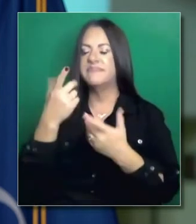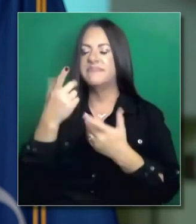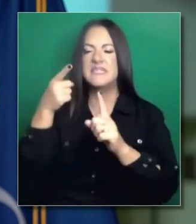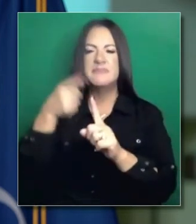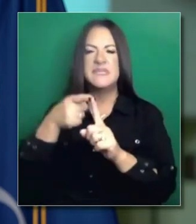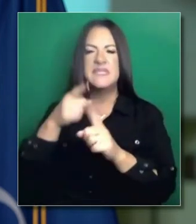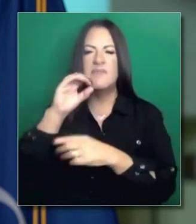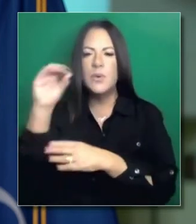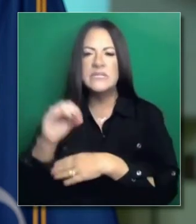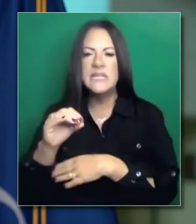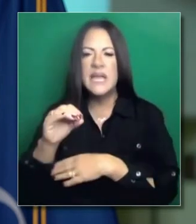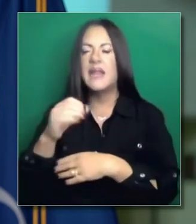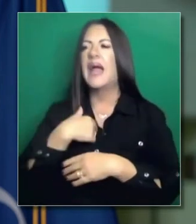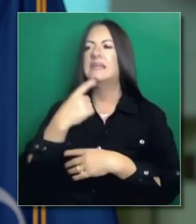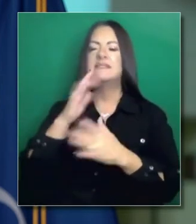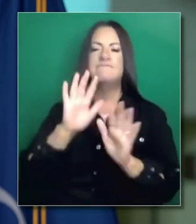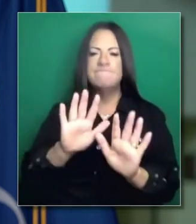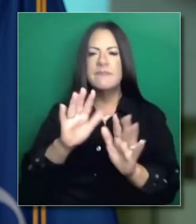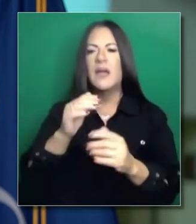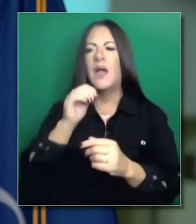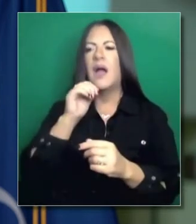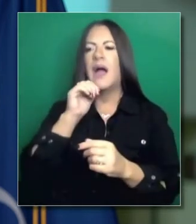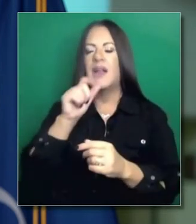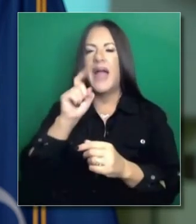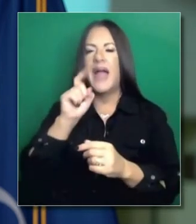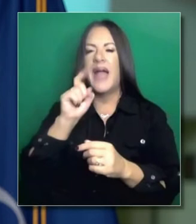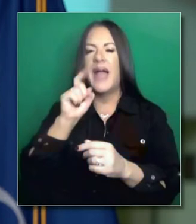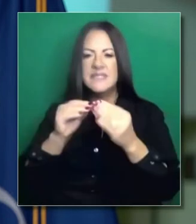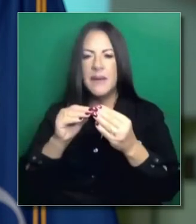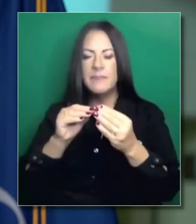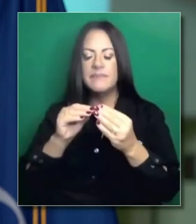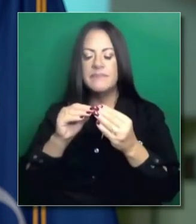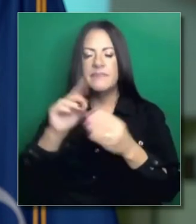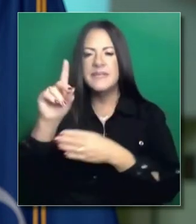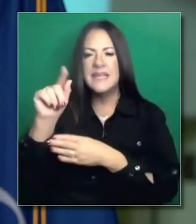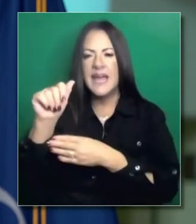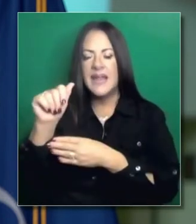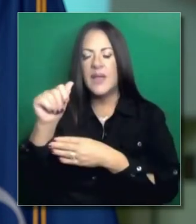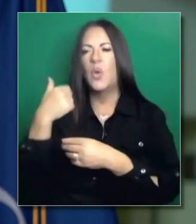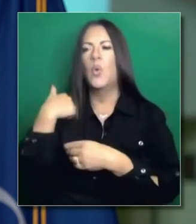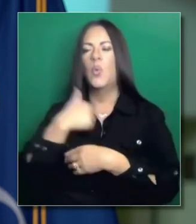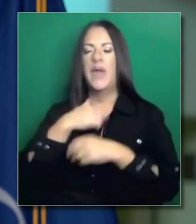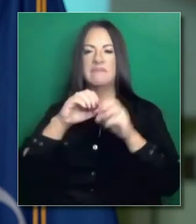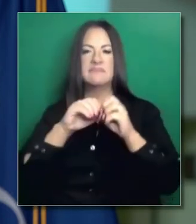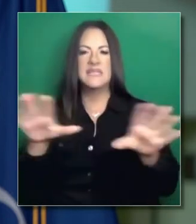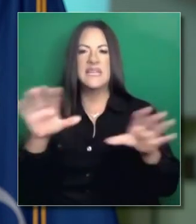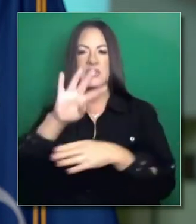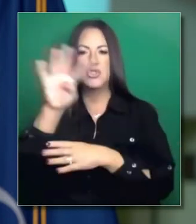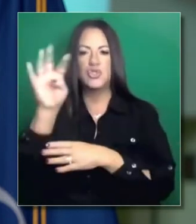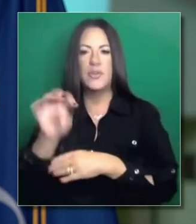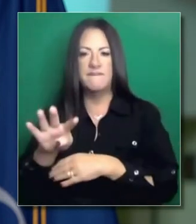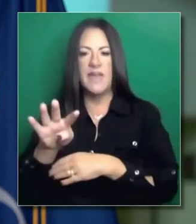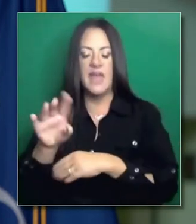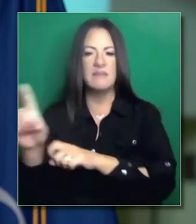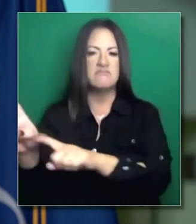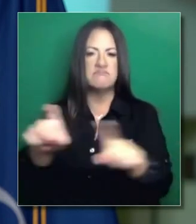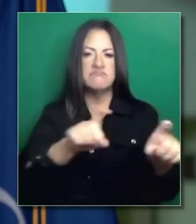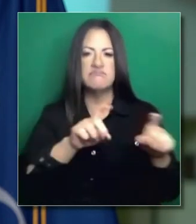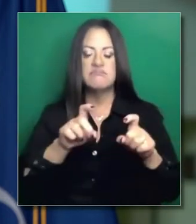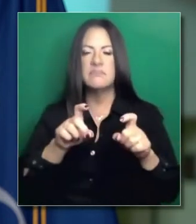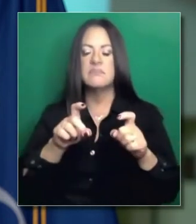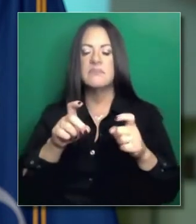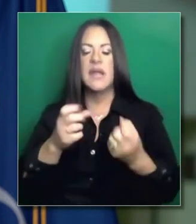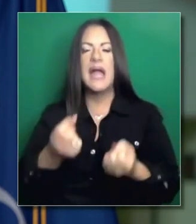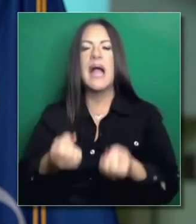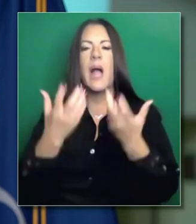Pregunté. Lo mismo. Acaso. datos. Información. Tenemos una. Encuesta. Esperamos. Ver los resultados. Que será el